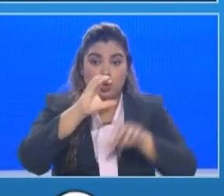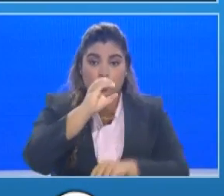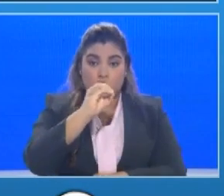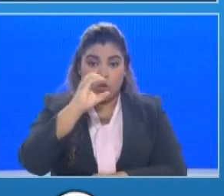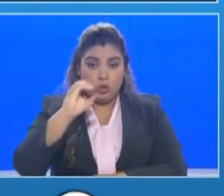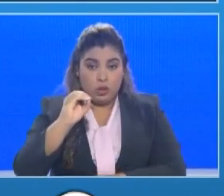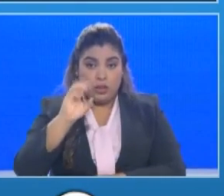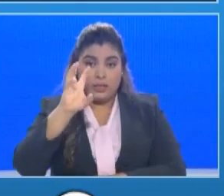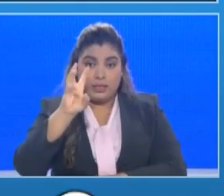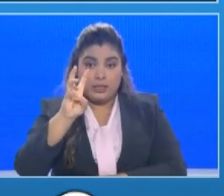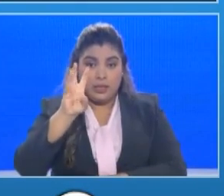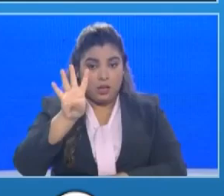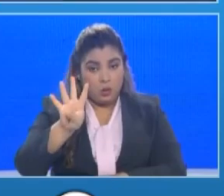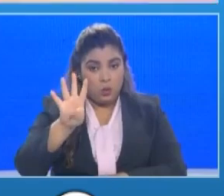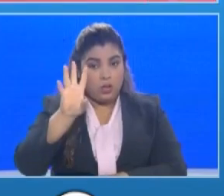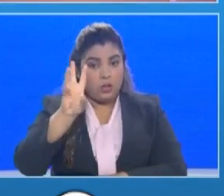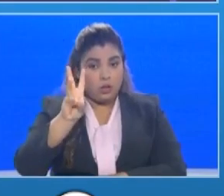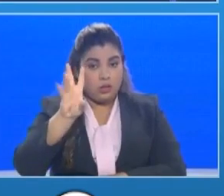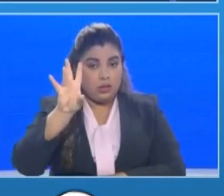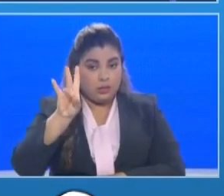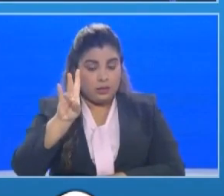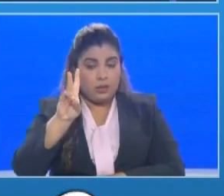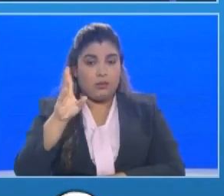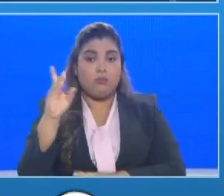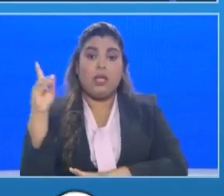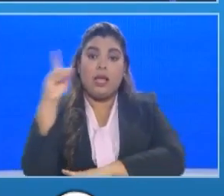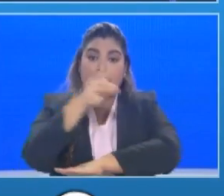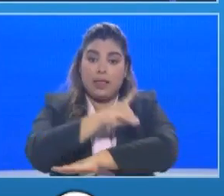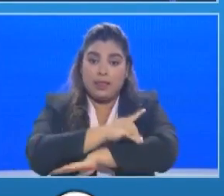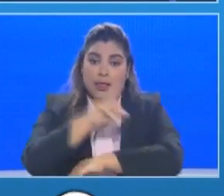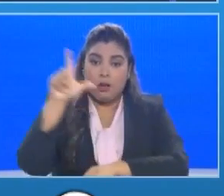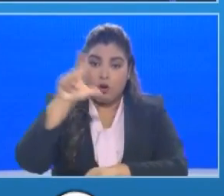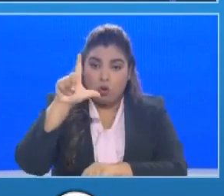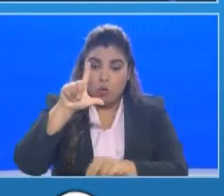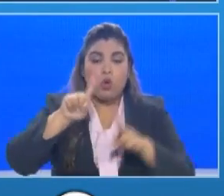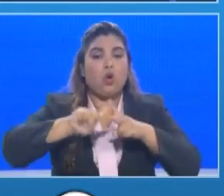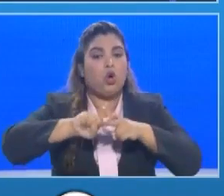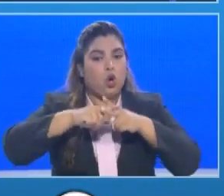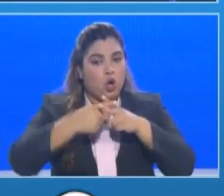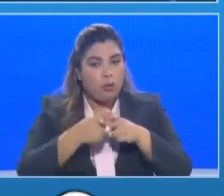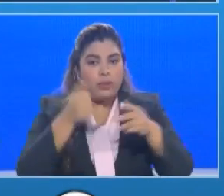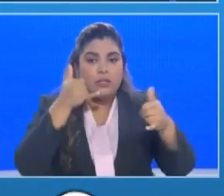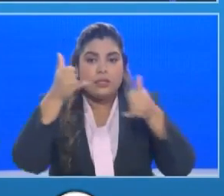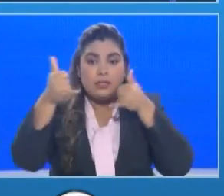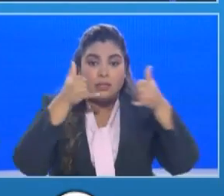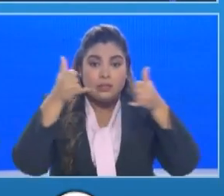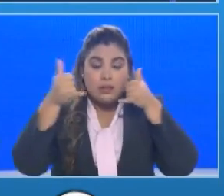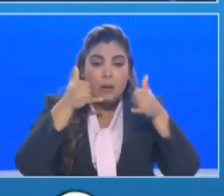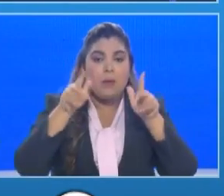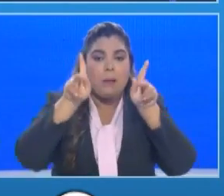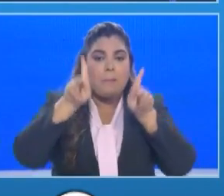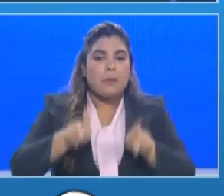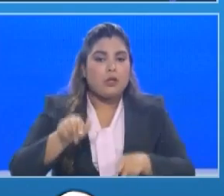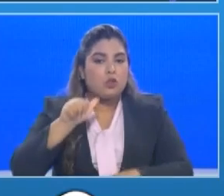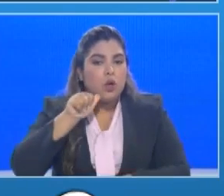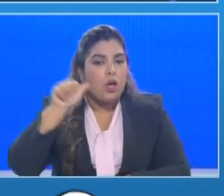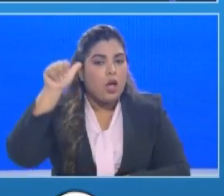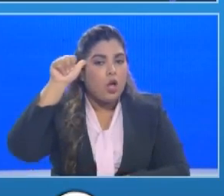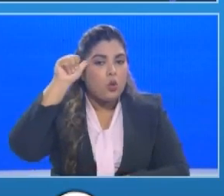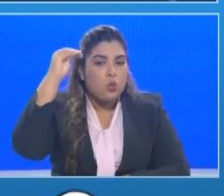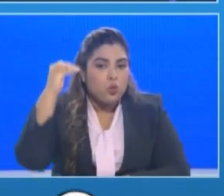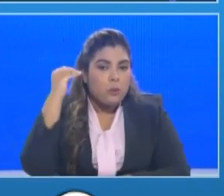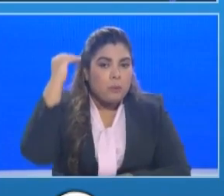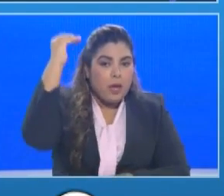-67 el día lunes se comienzan a hacer las llamadas de las personas adultas mayores de 60